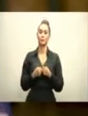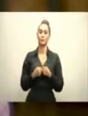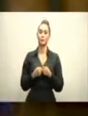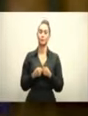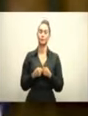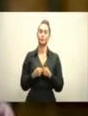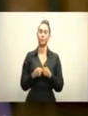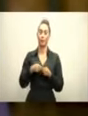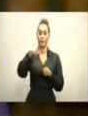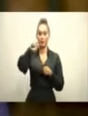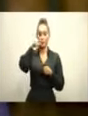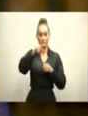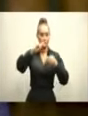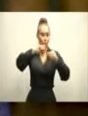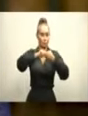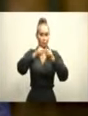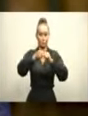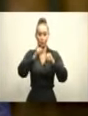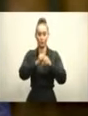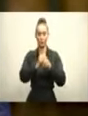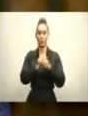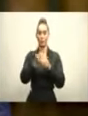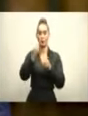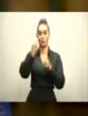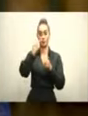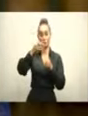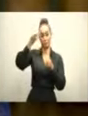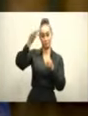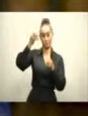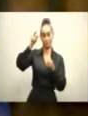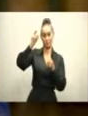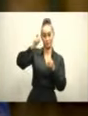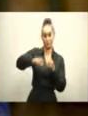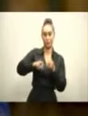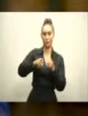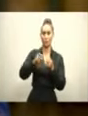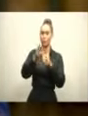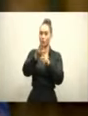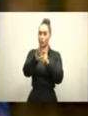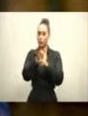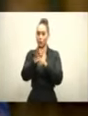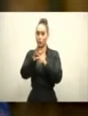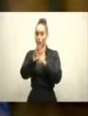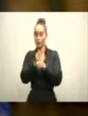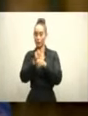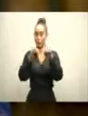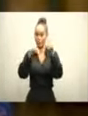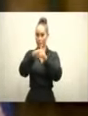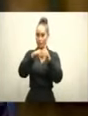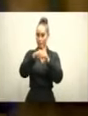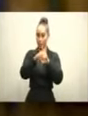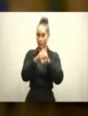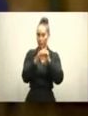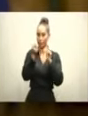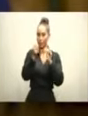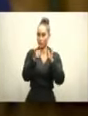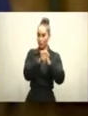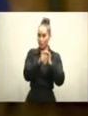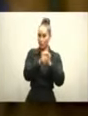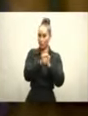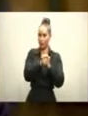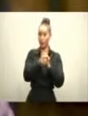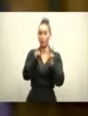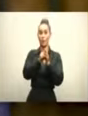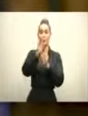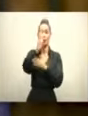Debido a estos obstáculos, nos vimos en la obligación de recurrir a créditos extraordinarios del Banco de Reservas y a la emisión de